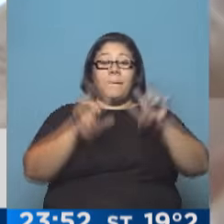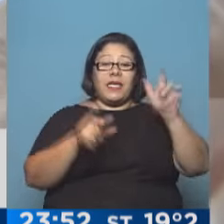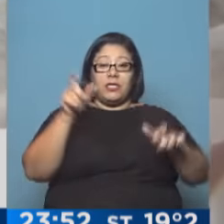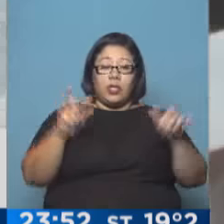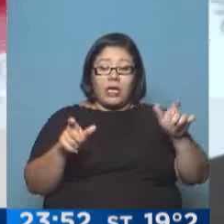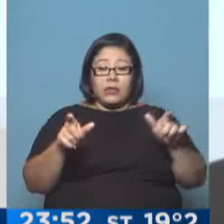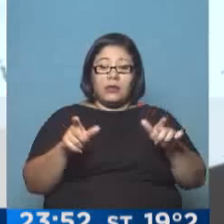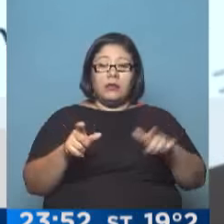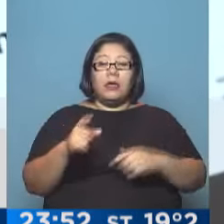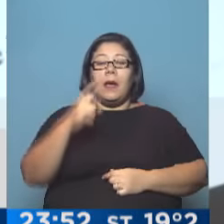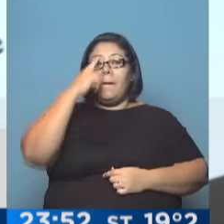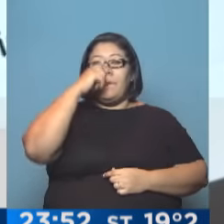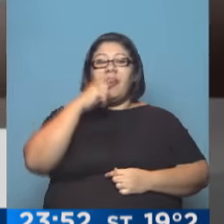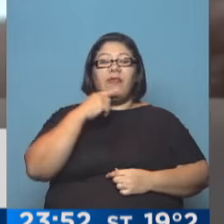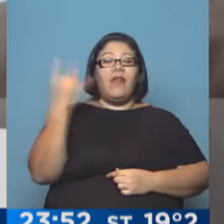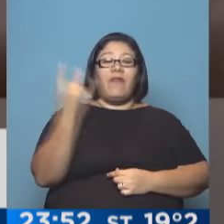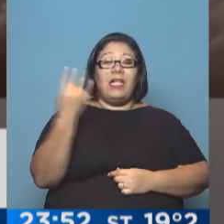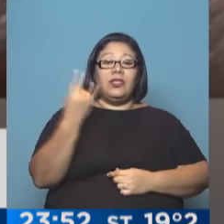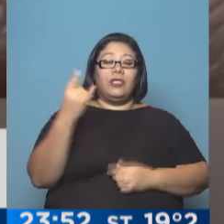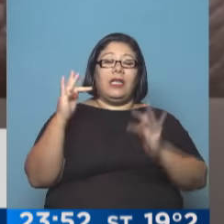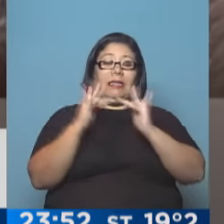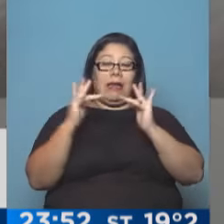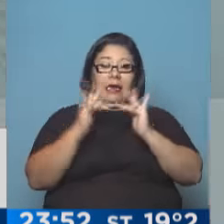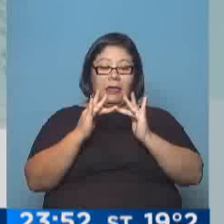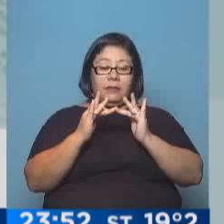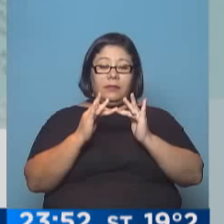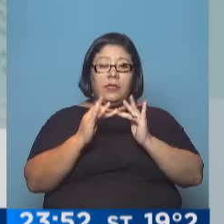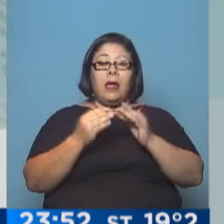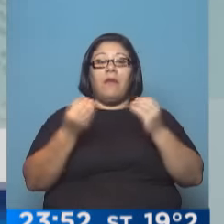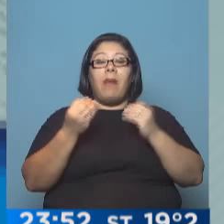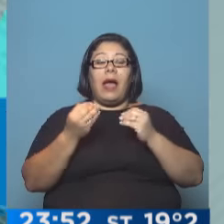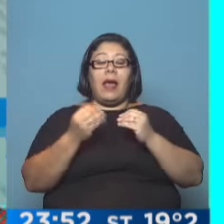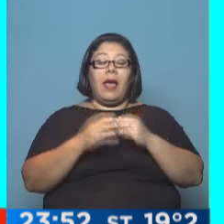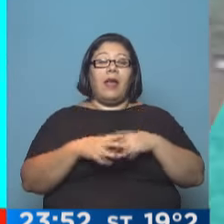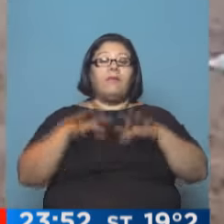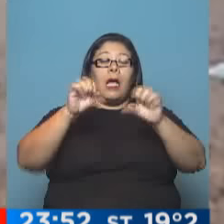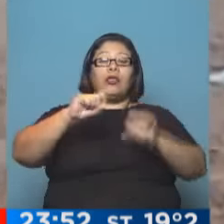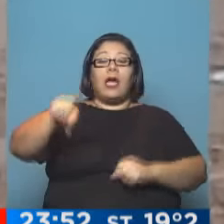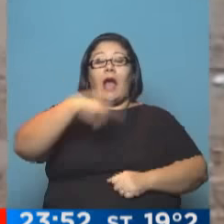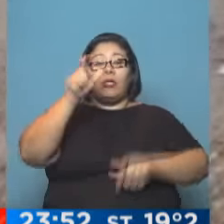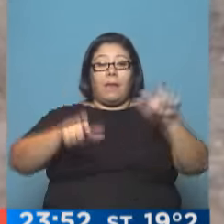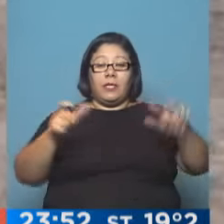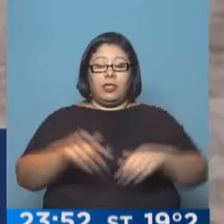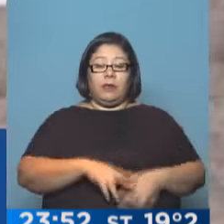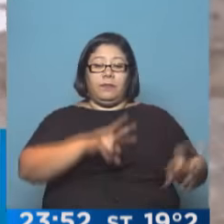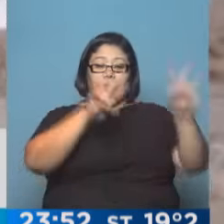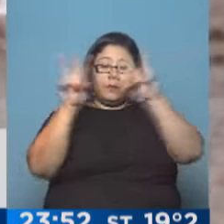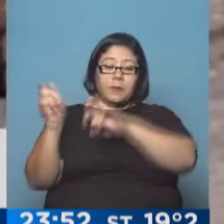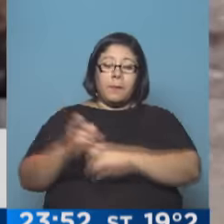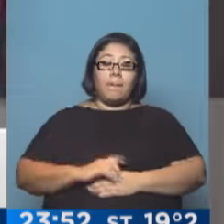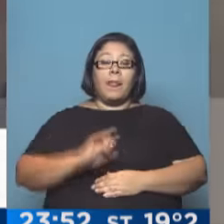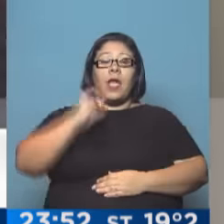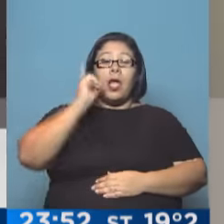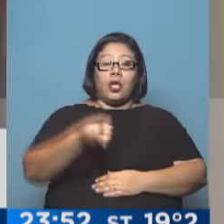utilizan perfiles falsos en las redes sociales con el fin de acosar a otros usuarios. Condenas por la muerte de